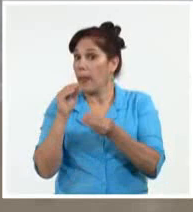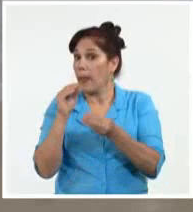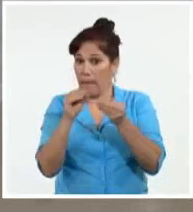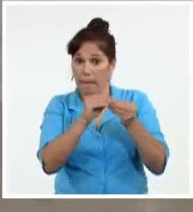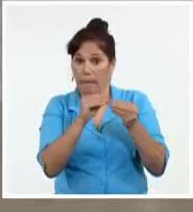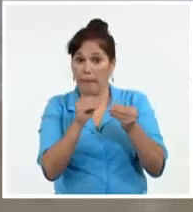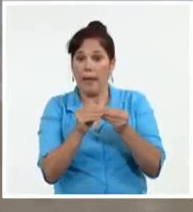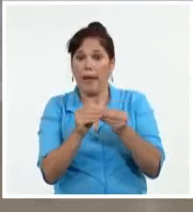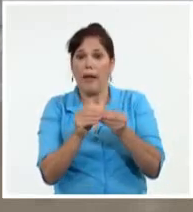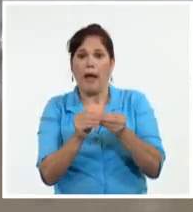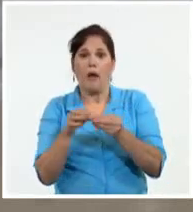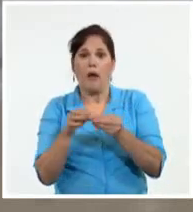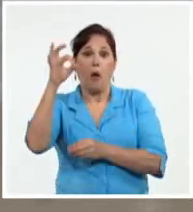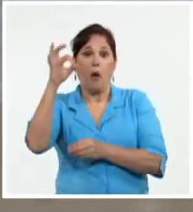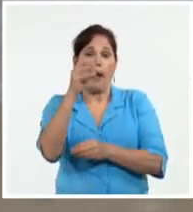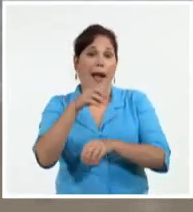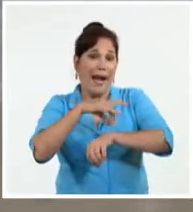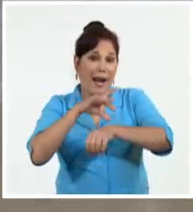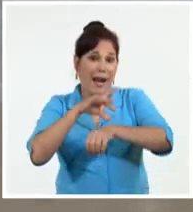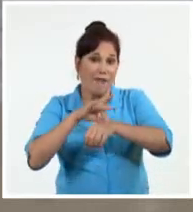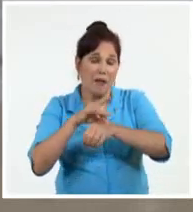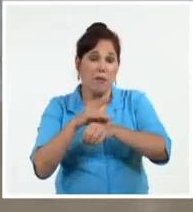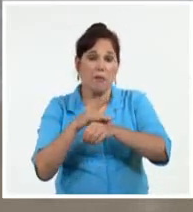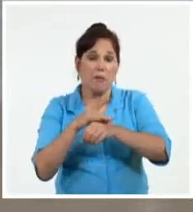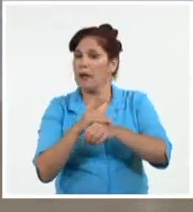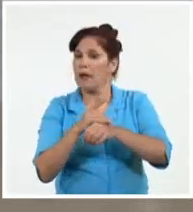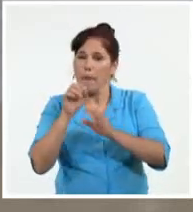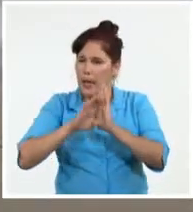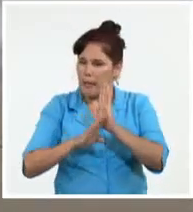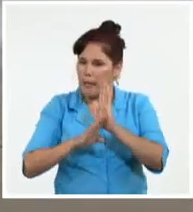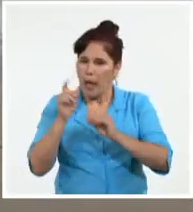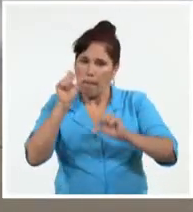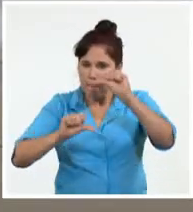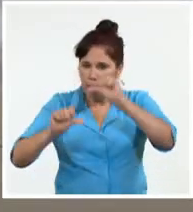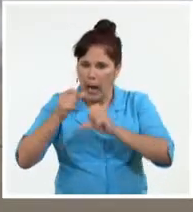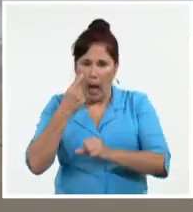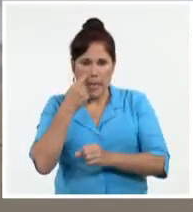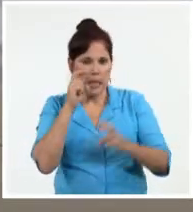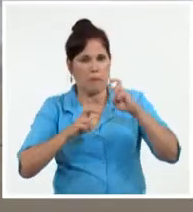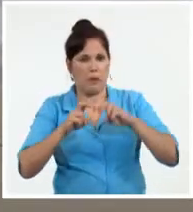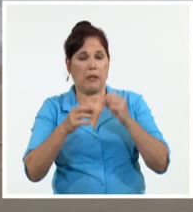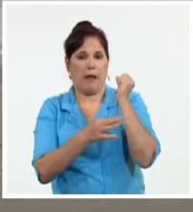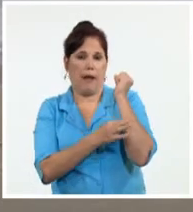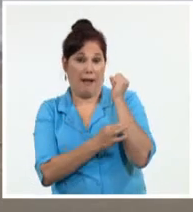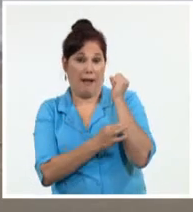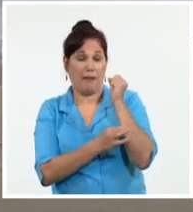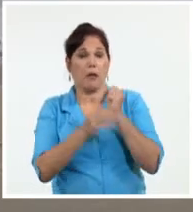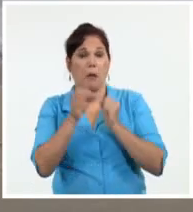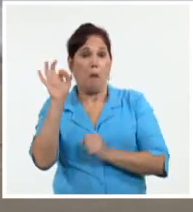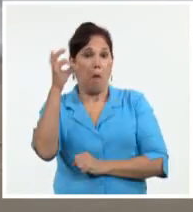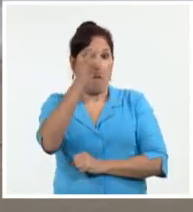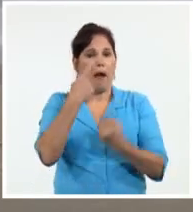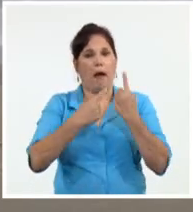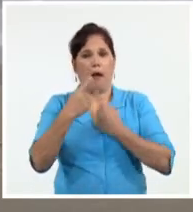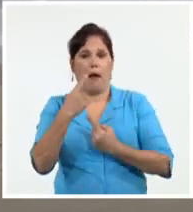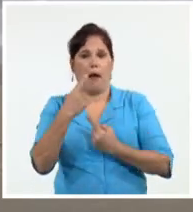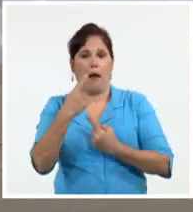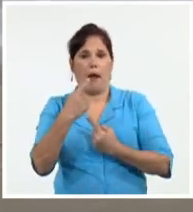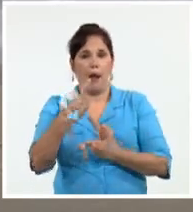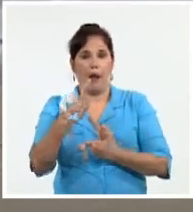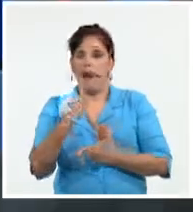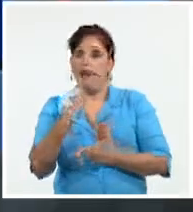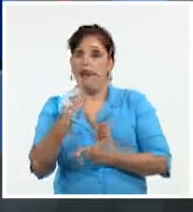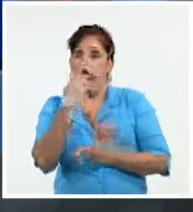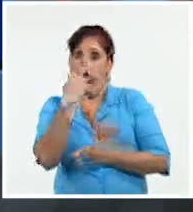si manipulan un ave enferma sin respetar las medidas de bioseguridad. Entre los signos de alerta sobre la presencia de la gripe aviar